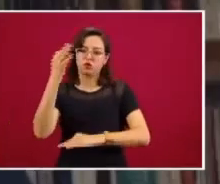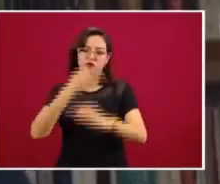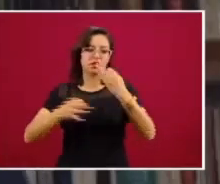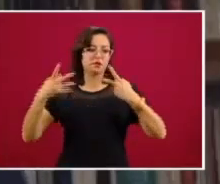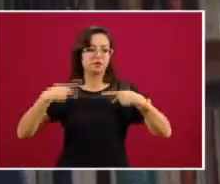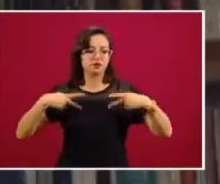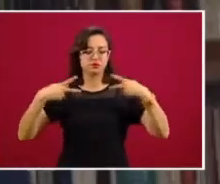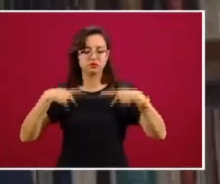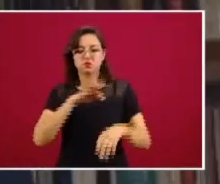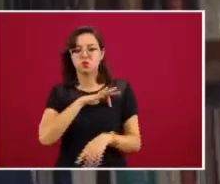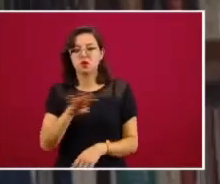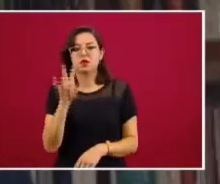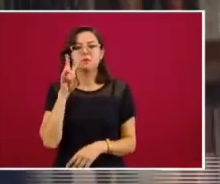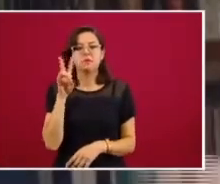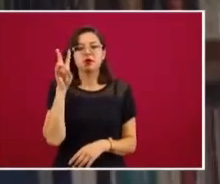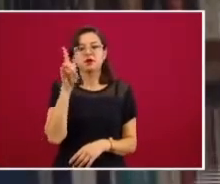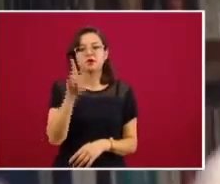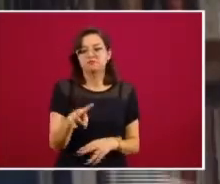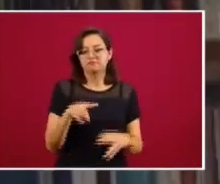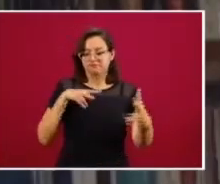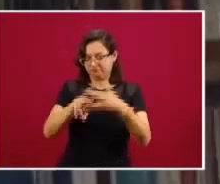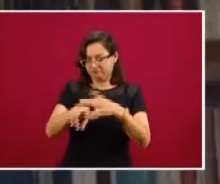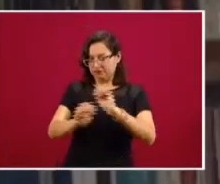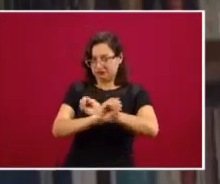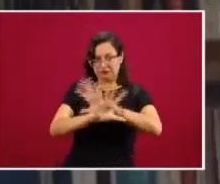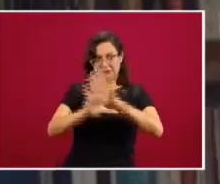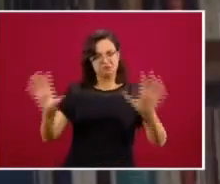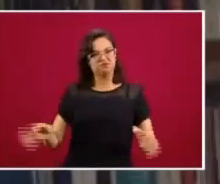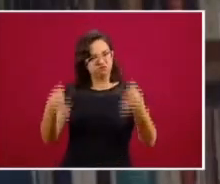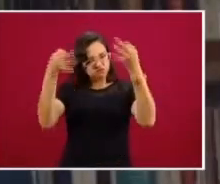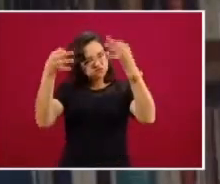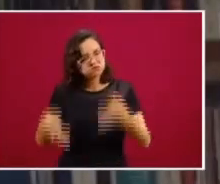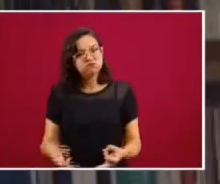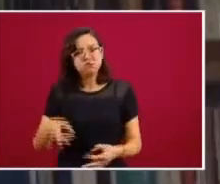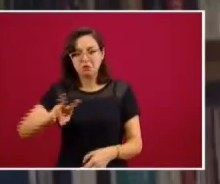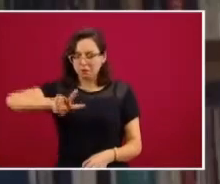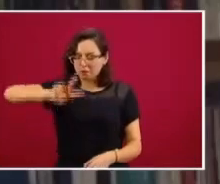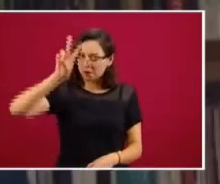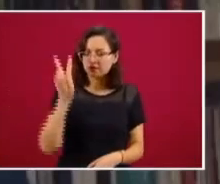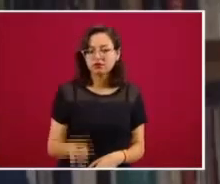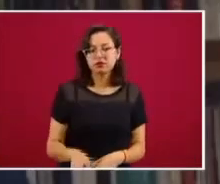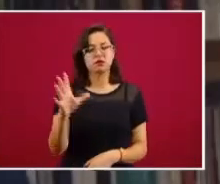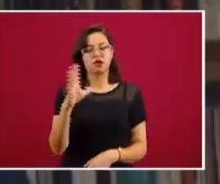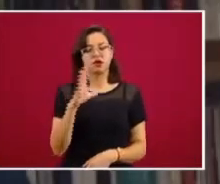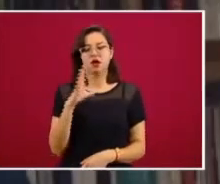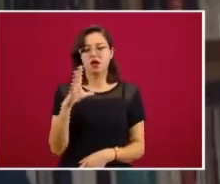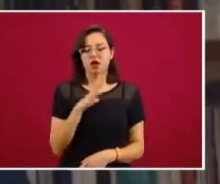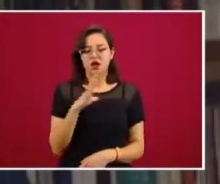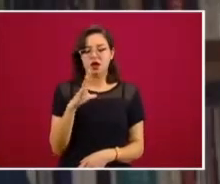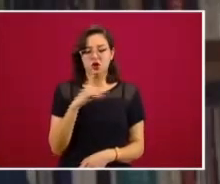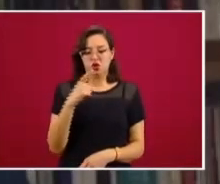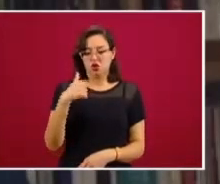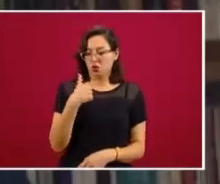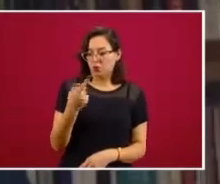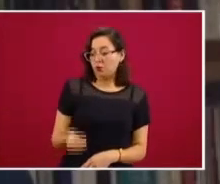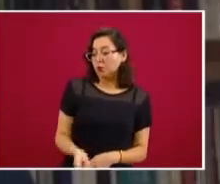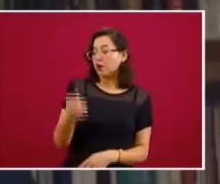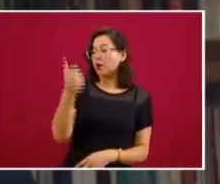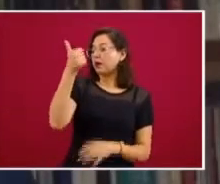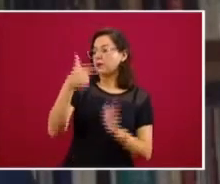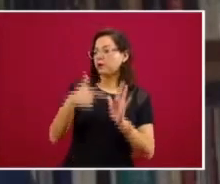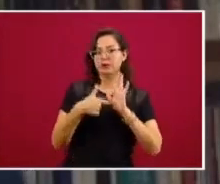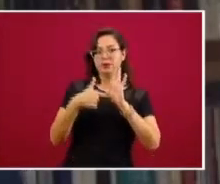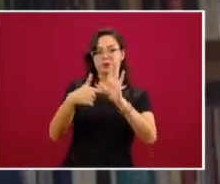pues, más transparencia no puede haber, lo estoy haciendo por primera vez, y